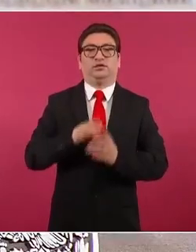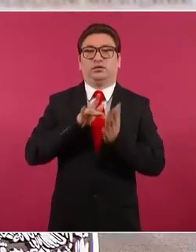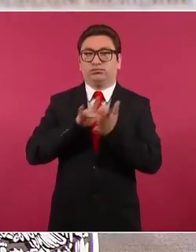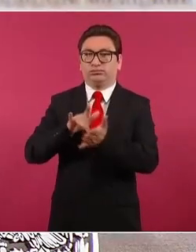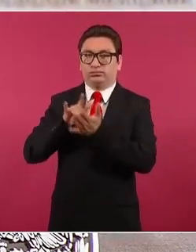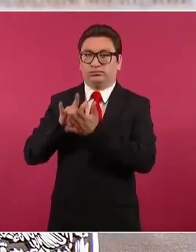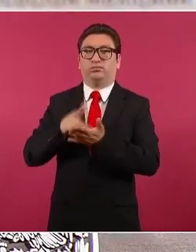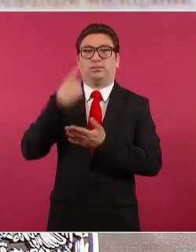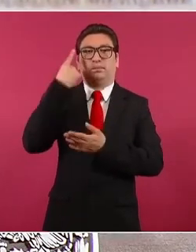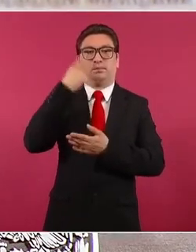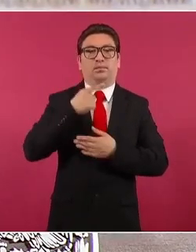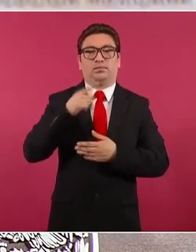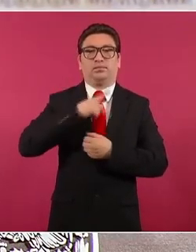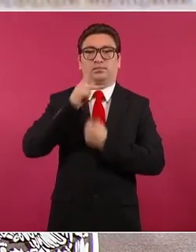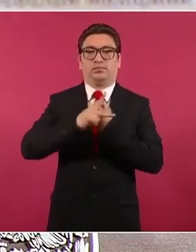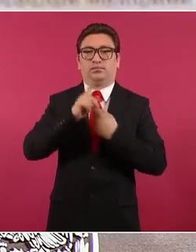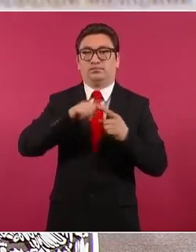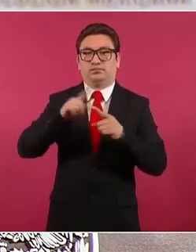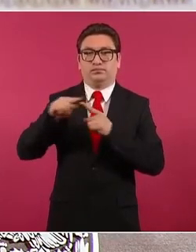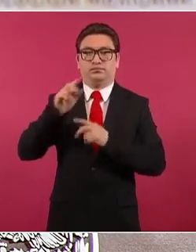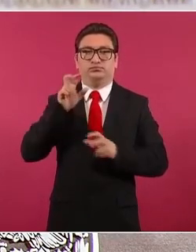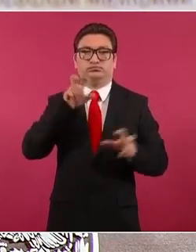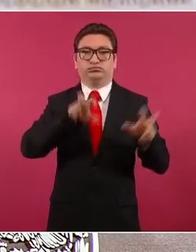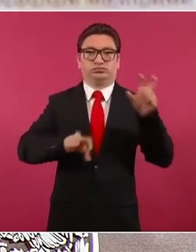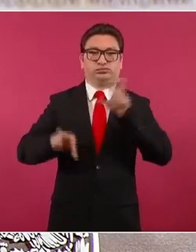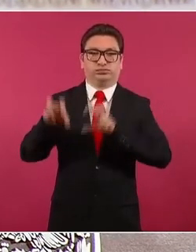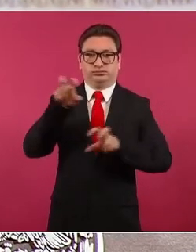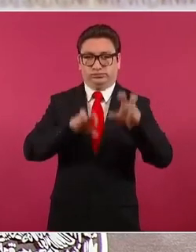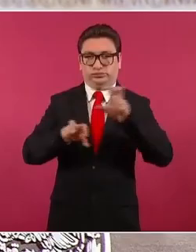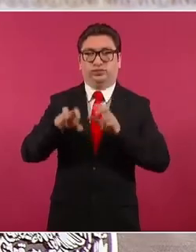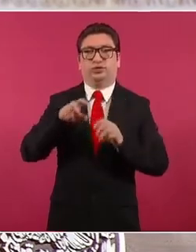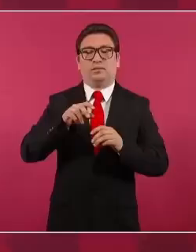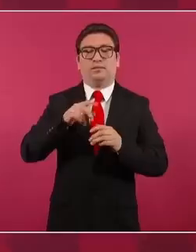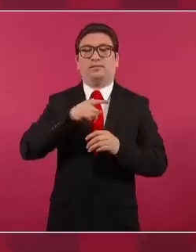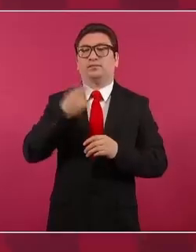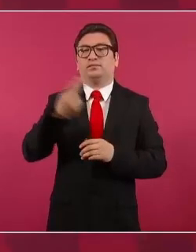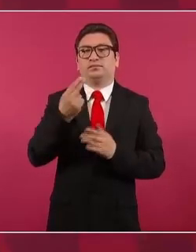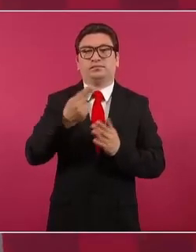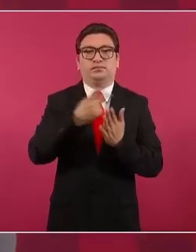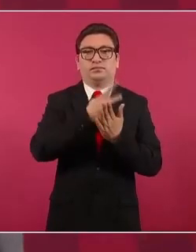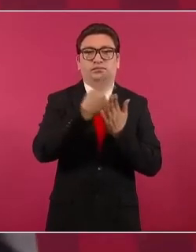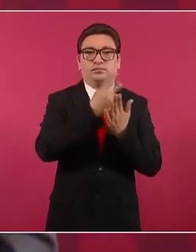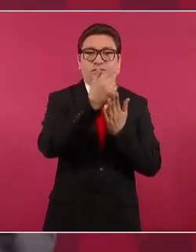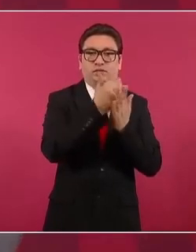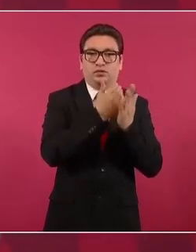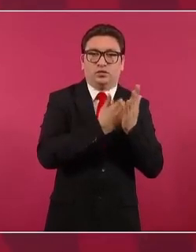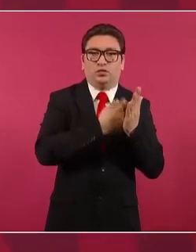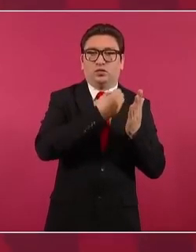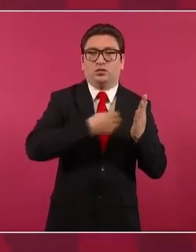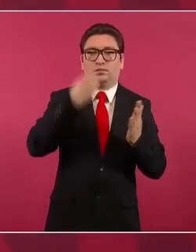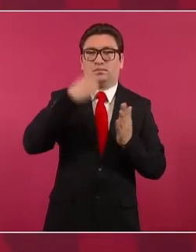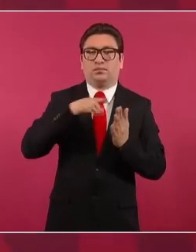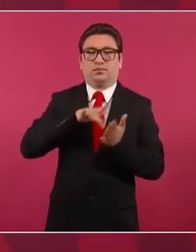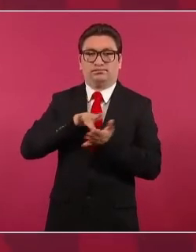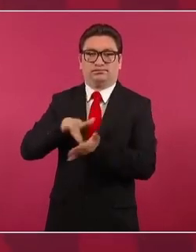que haya un plan para apoyar